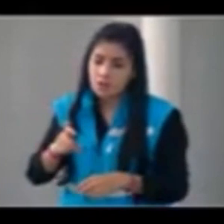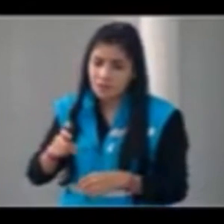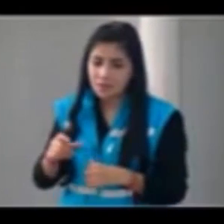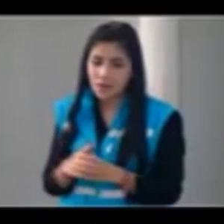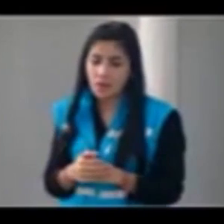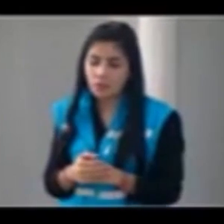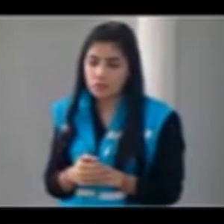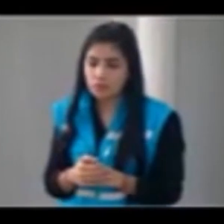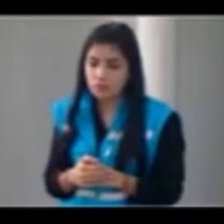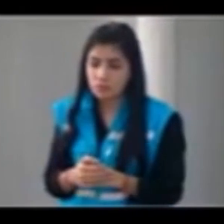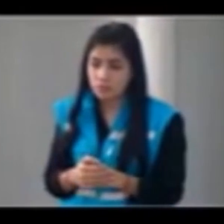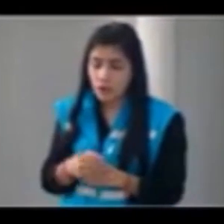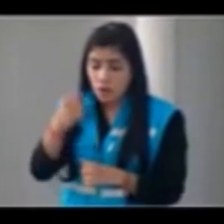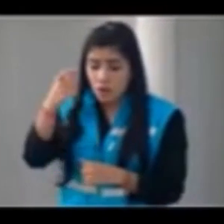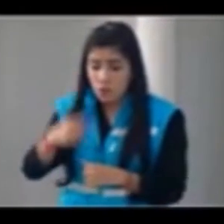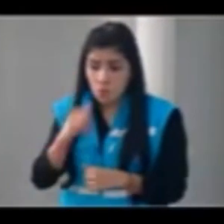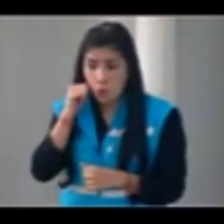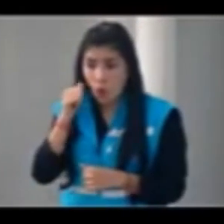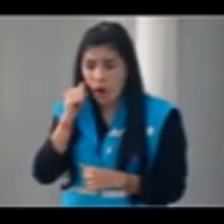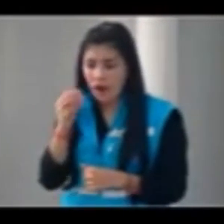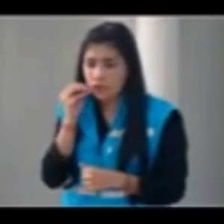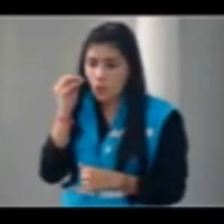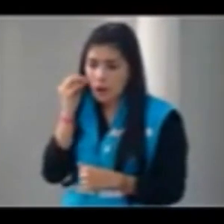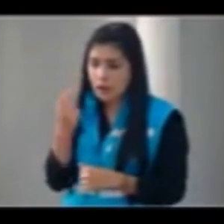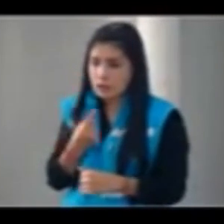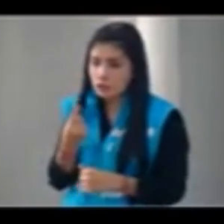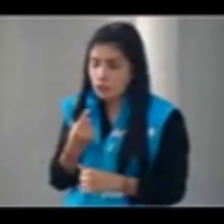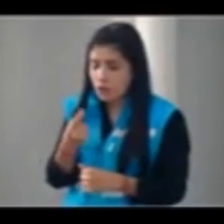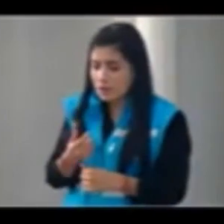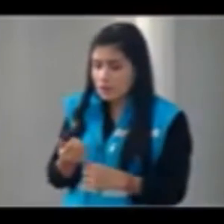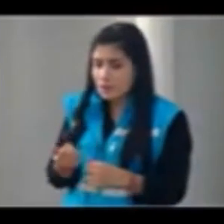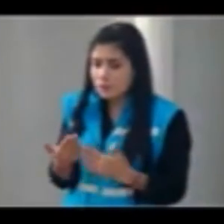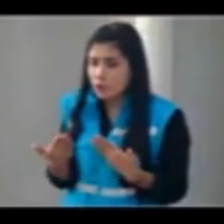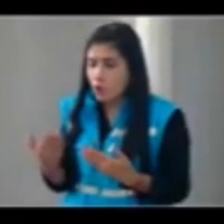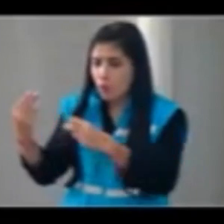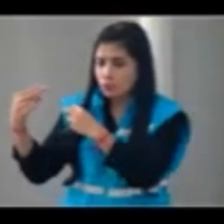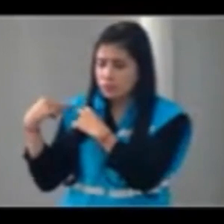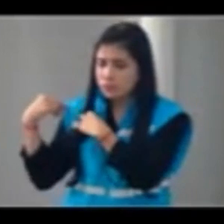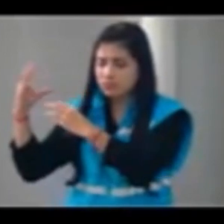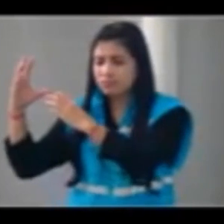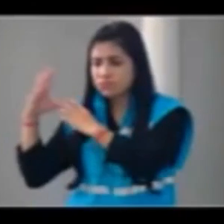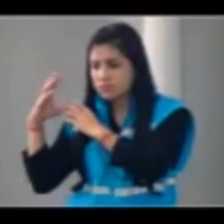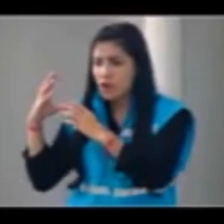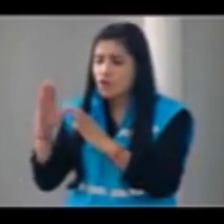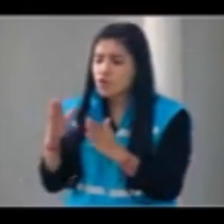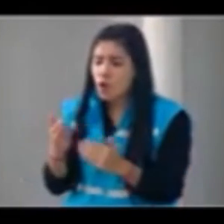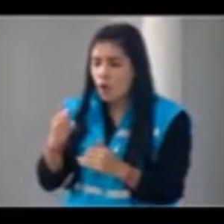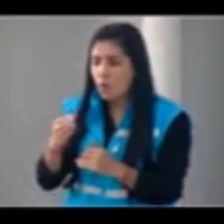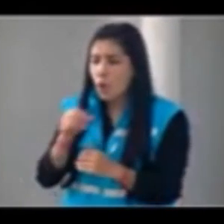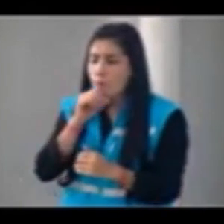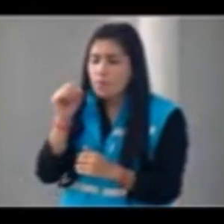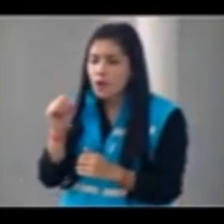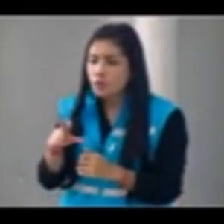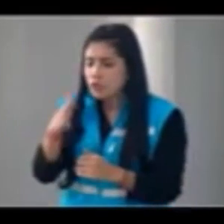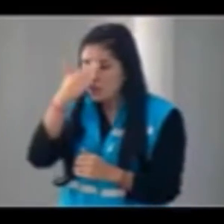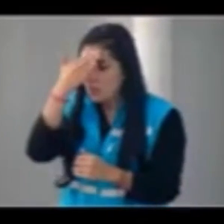sin la capacidad de emplearse. Entonces, allí tenemos algunas dudas. ¿Cuáles son los intereses para haber tomado esta decisión? Que nos cuente, por favor,